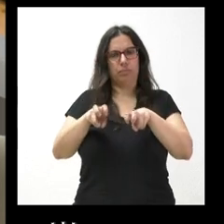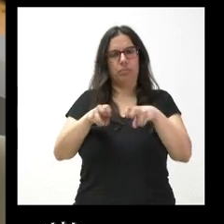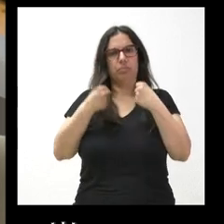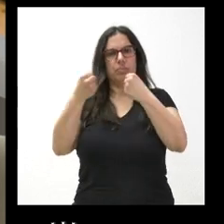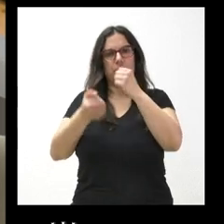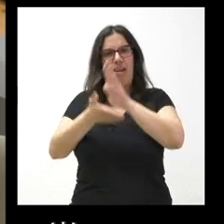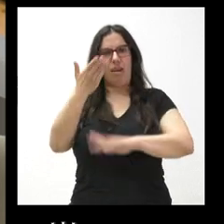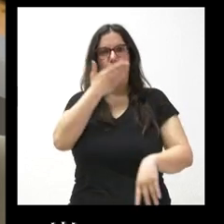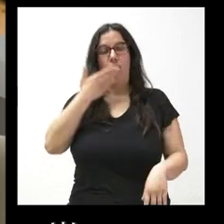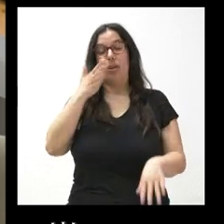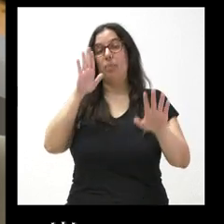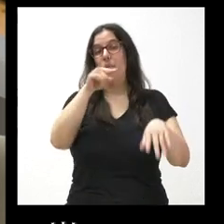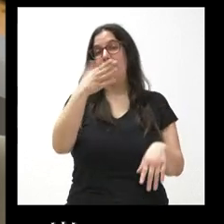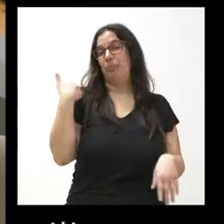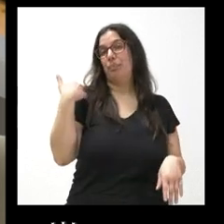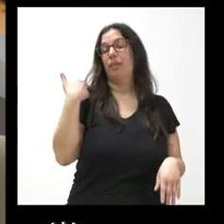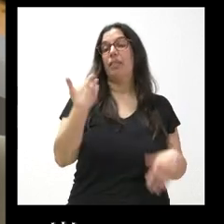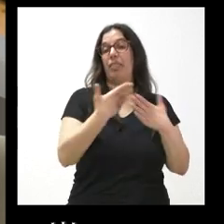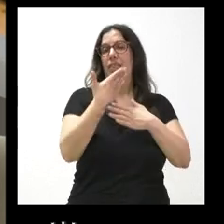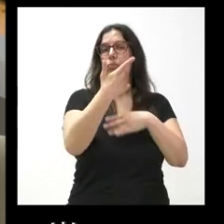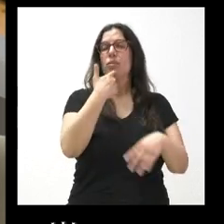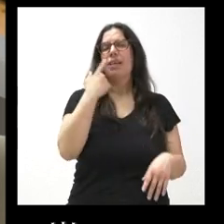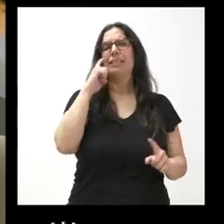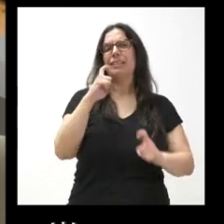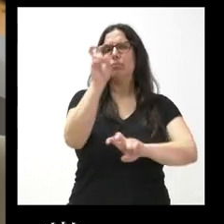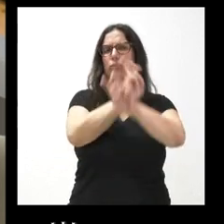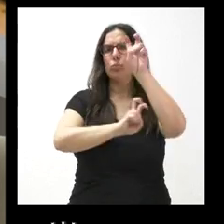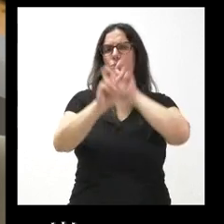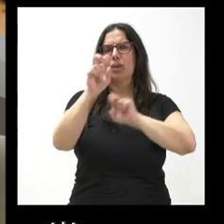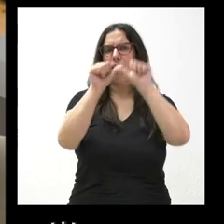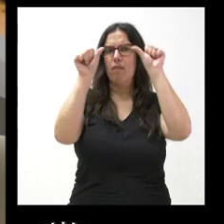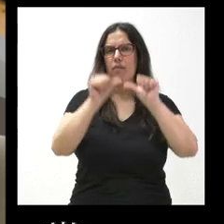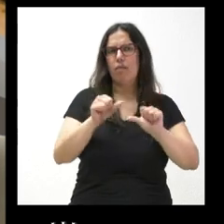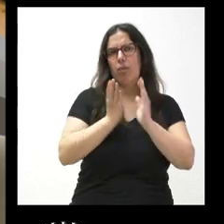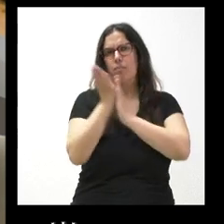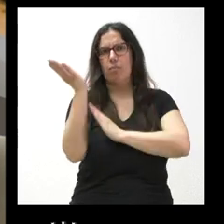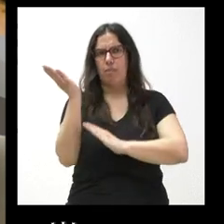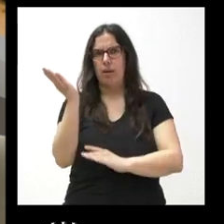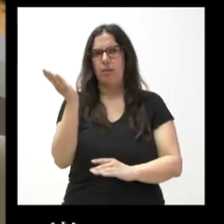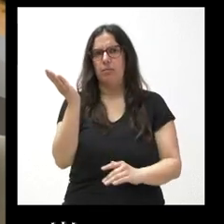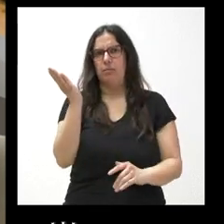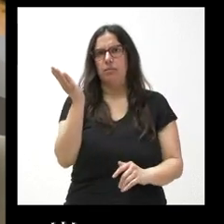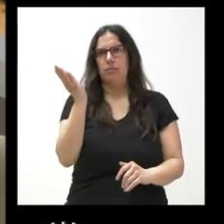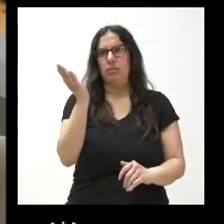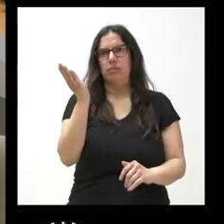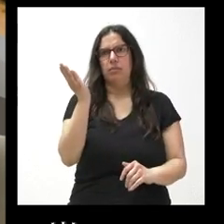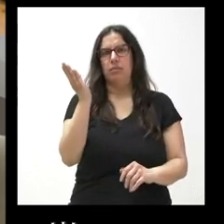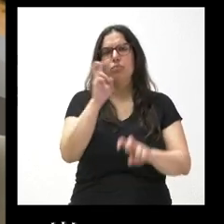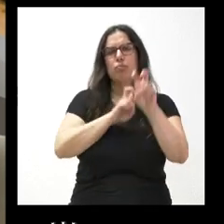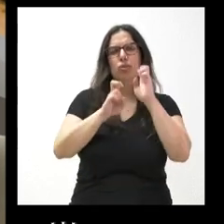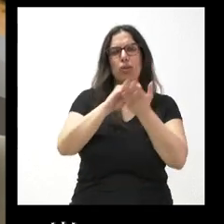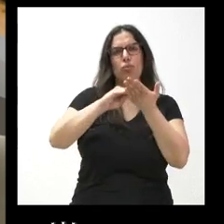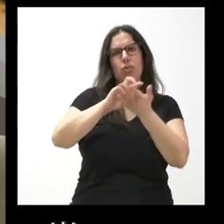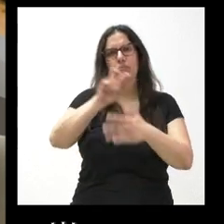hace unos días que estaban tratando de ver la posibilidad de cambiar esa forma de buscar alguna solución